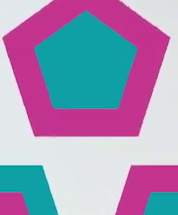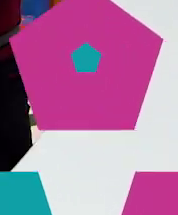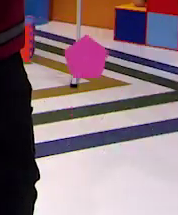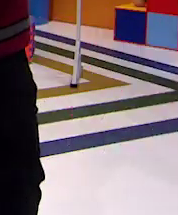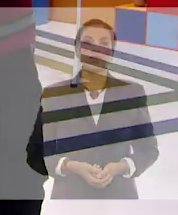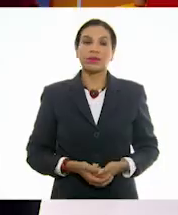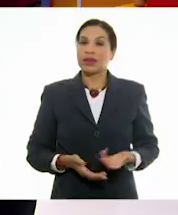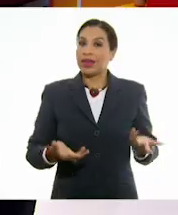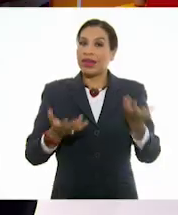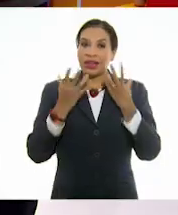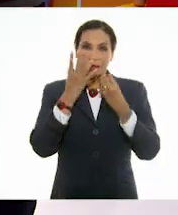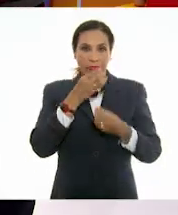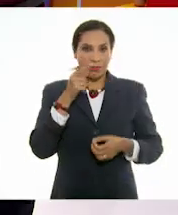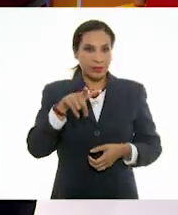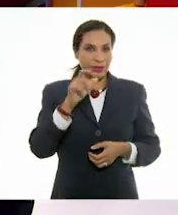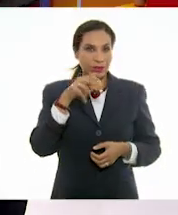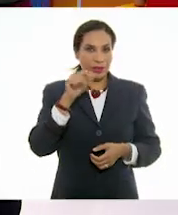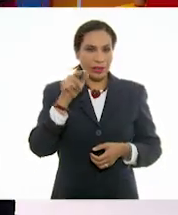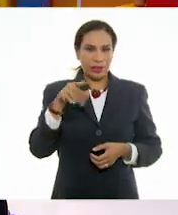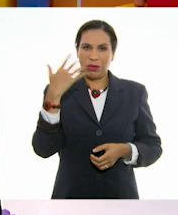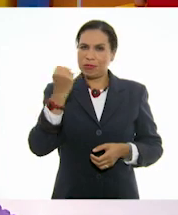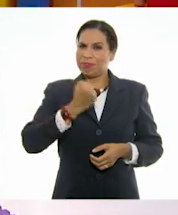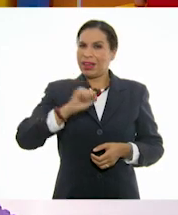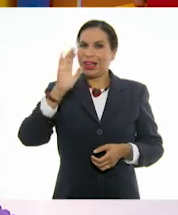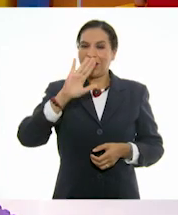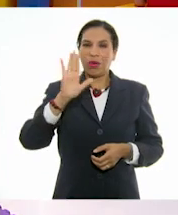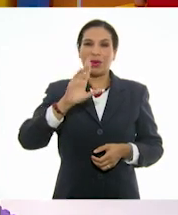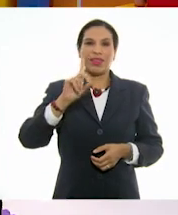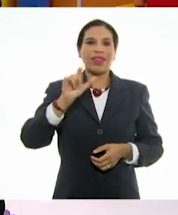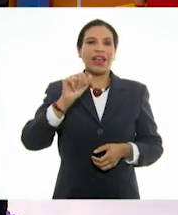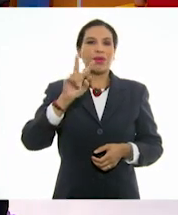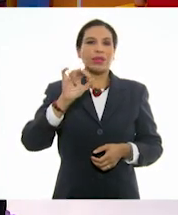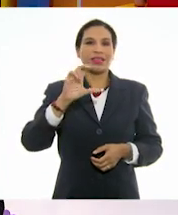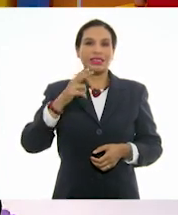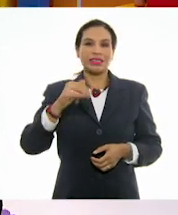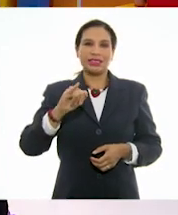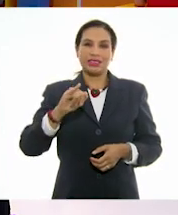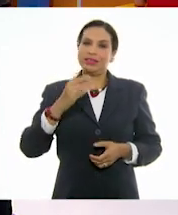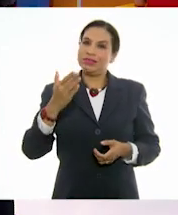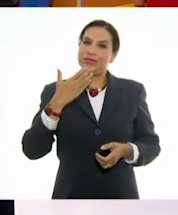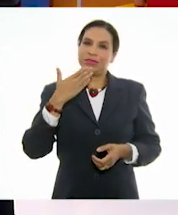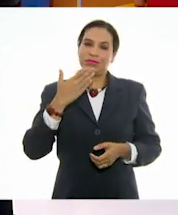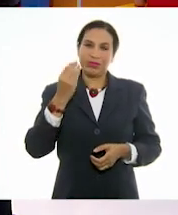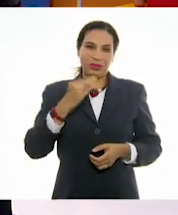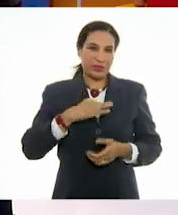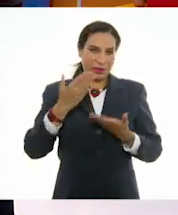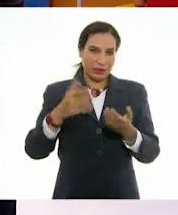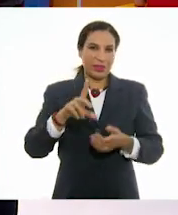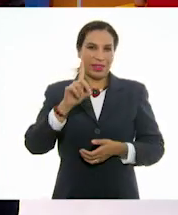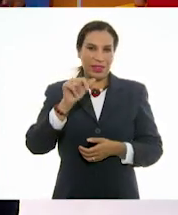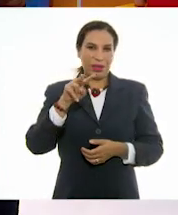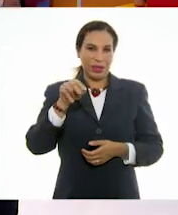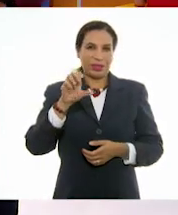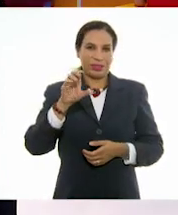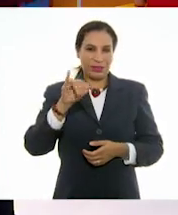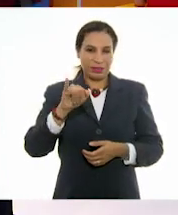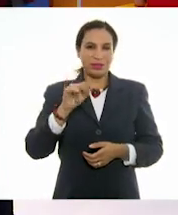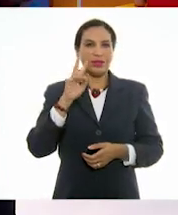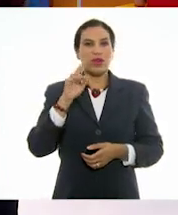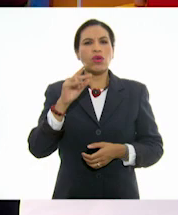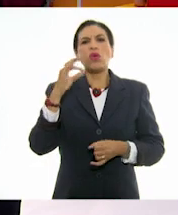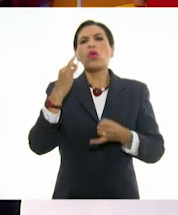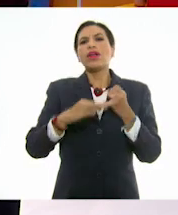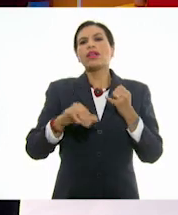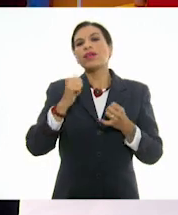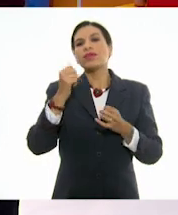¡Ay, Leonardo! Parece Leonardo da Vinci. Muchas felicidades, Leonardo. Vamos a ver un último video y ahora es de la